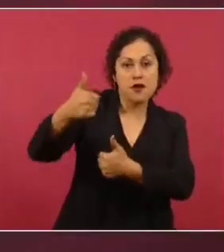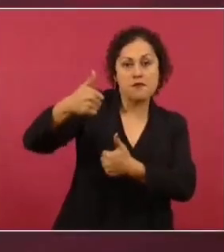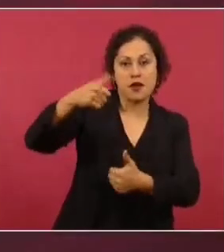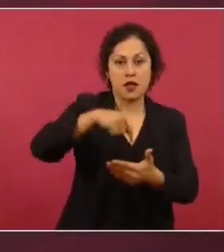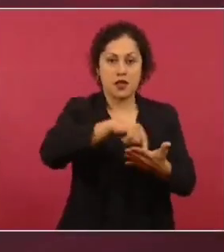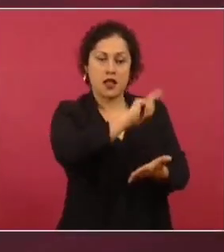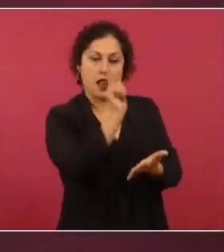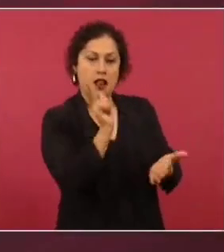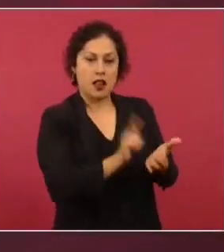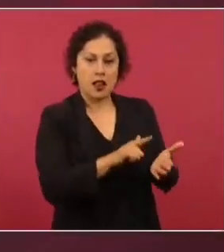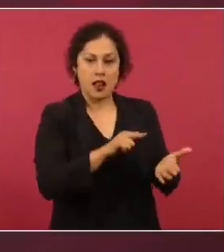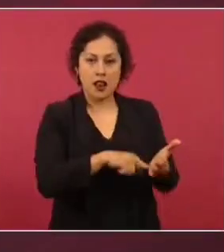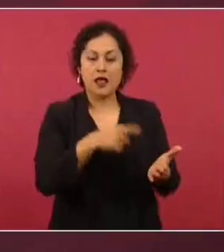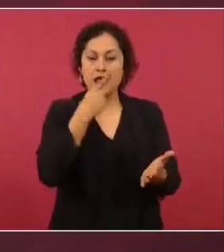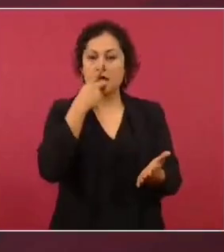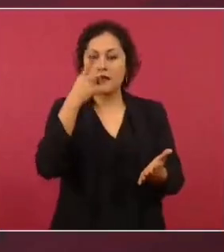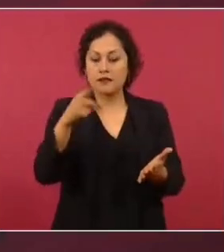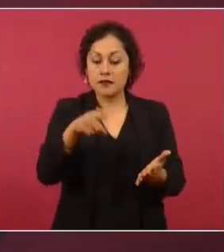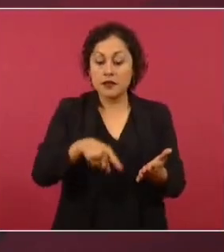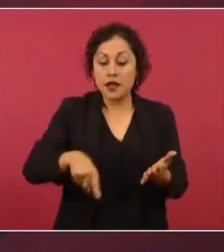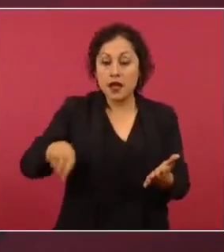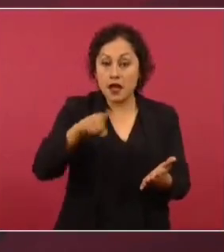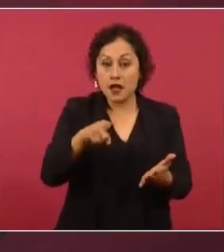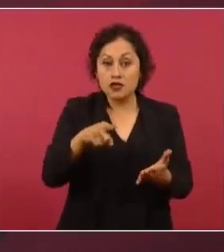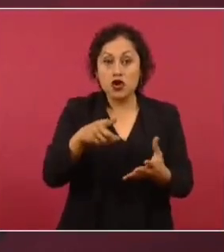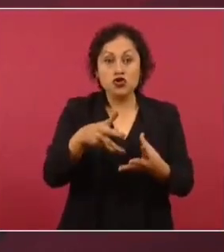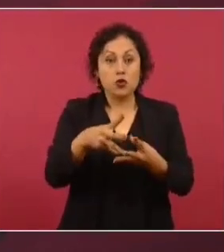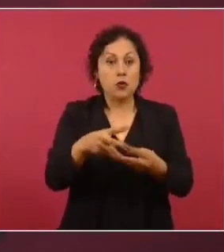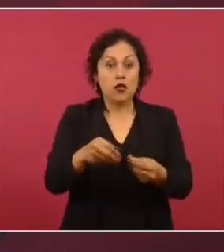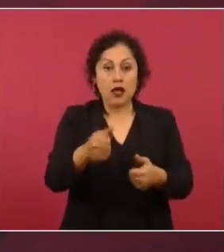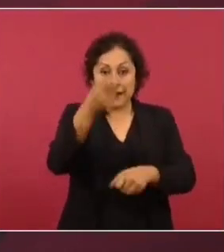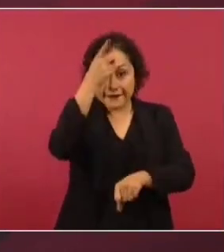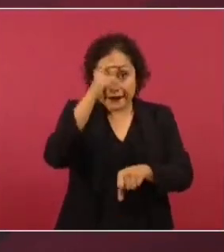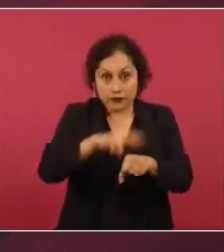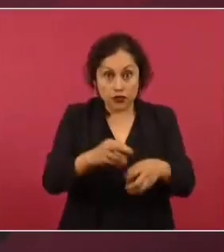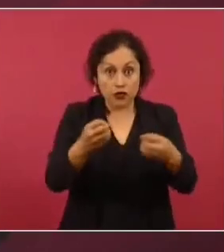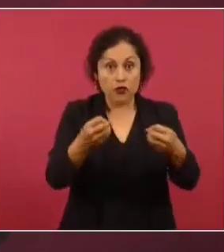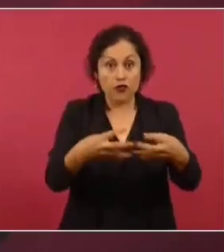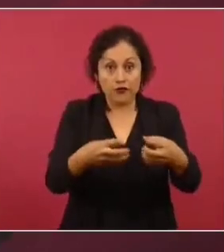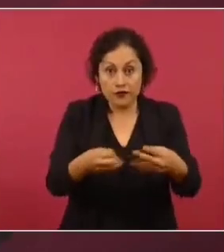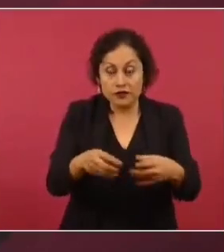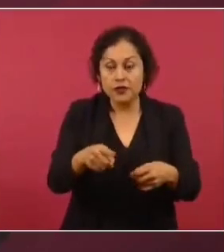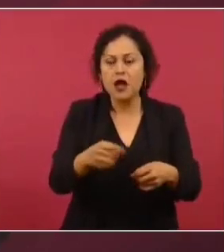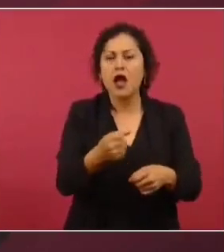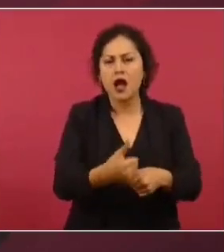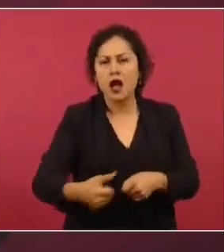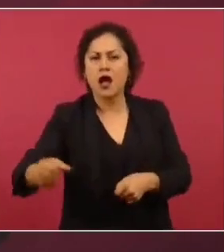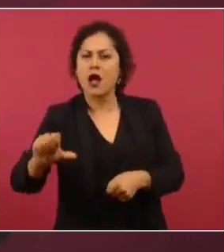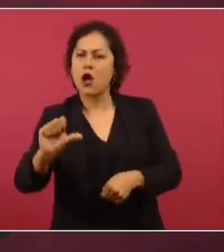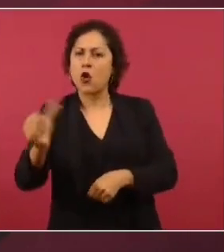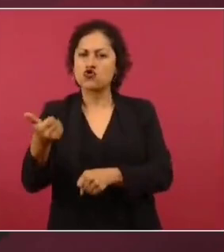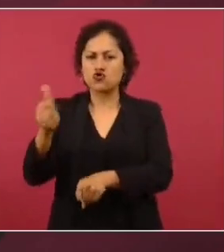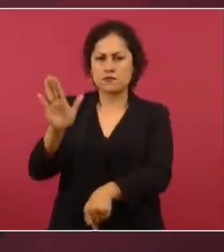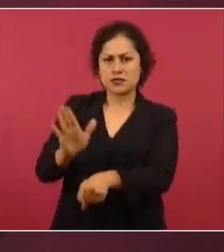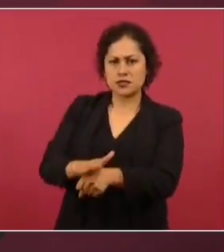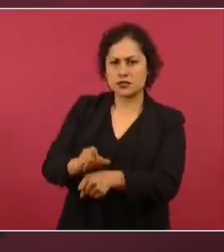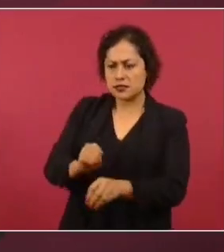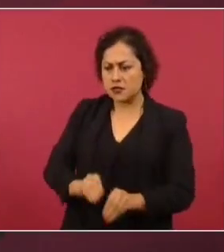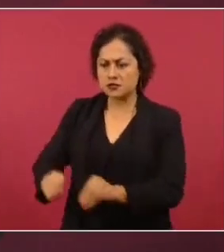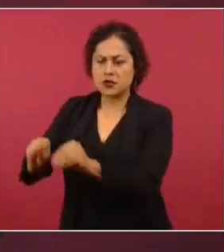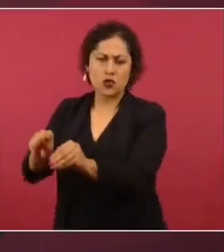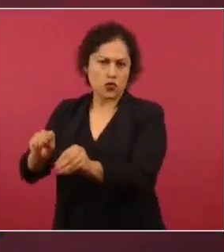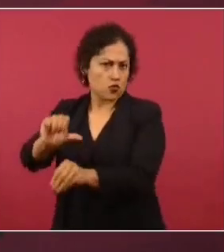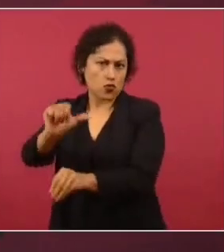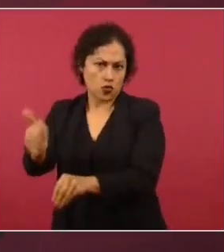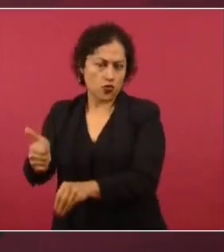reubicados en otras áreas del mismo instituto, en las direcciones, por ejemplo, que ahora se compactan